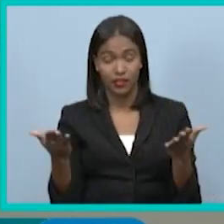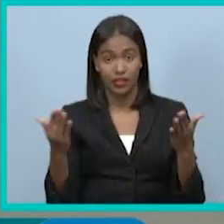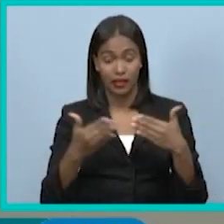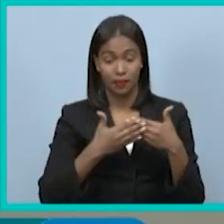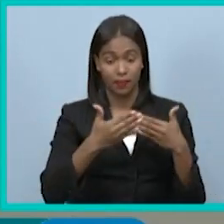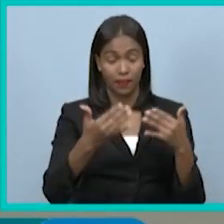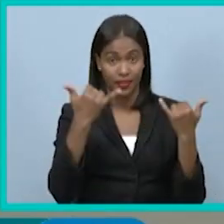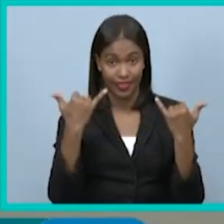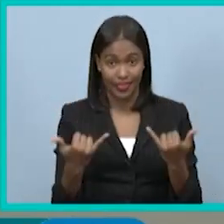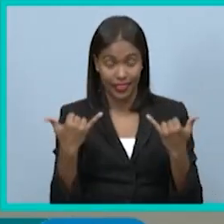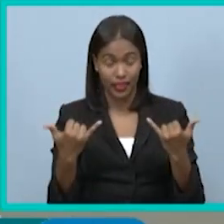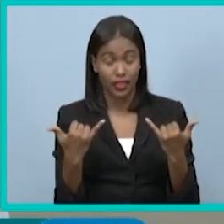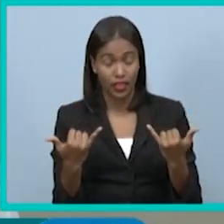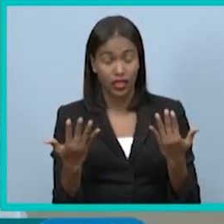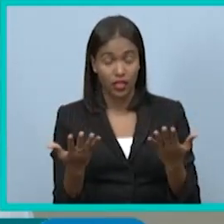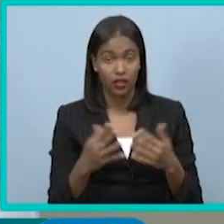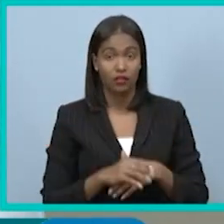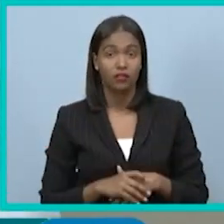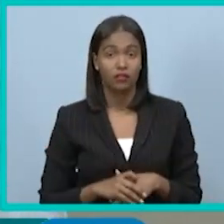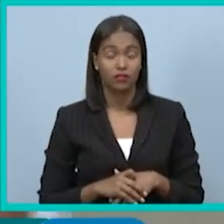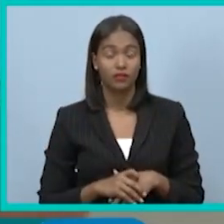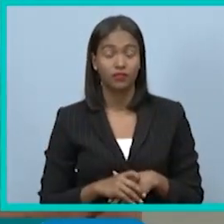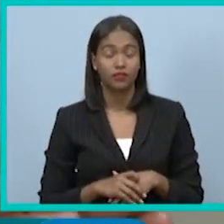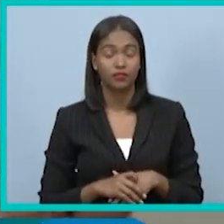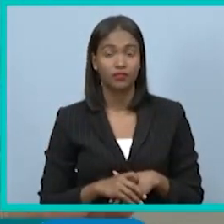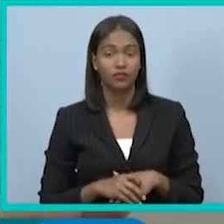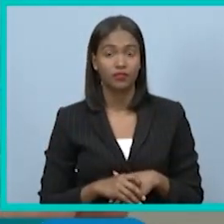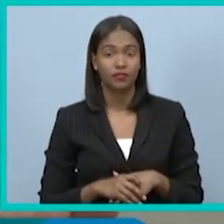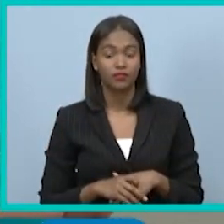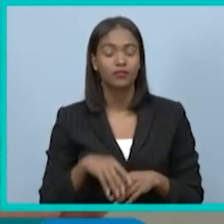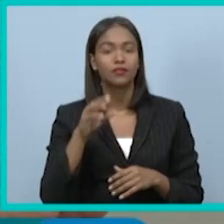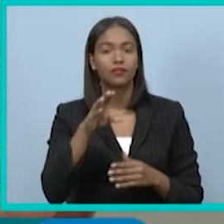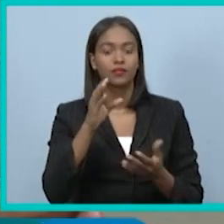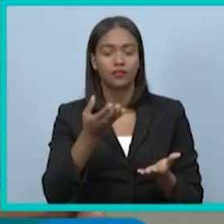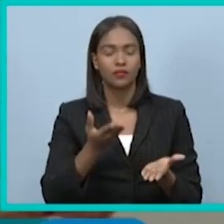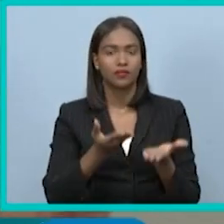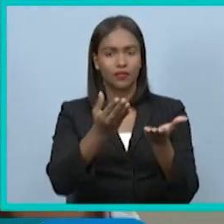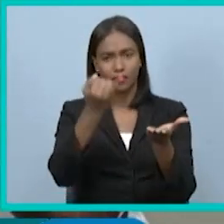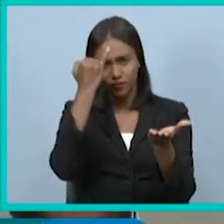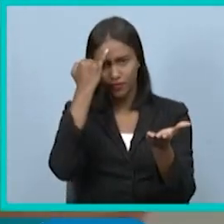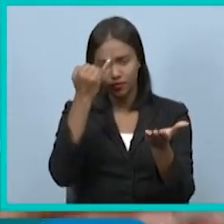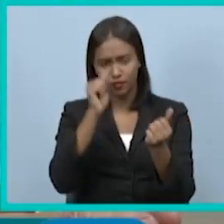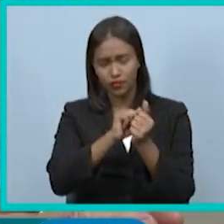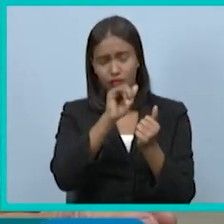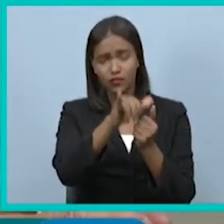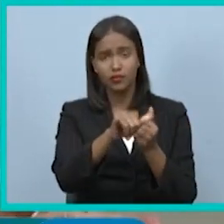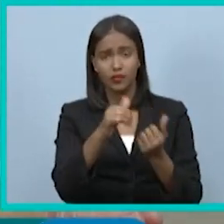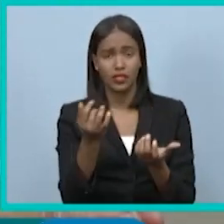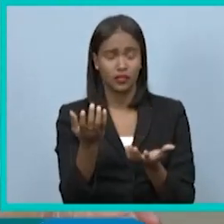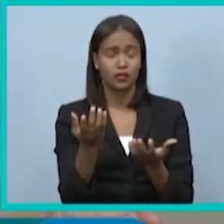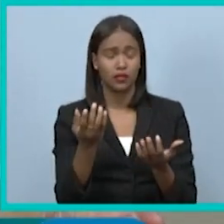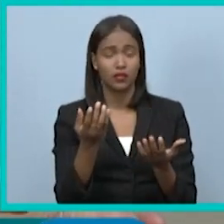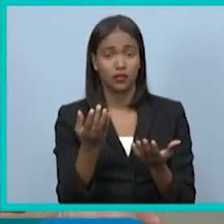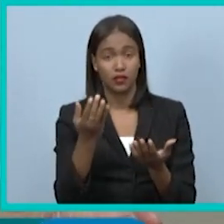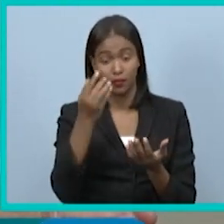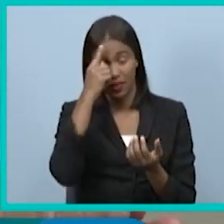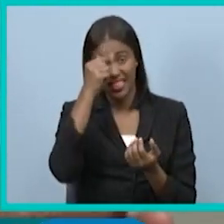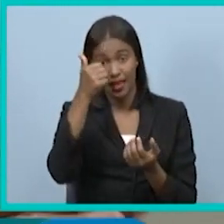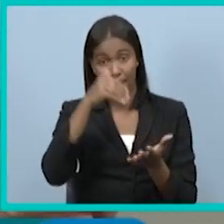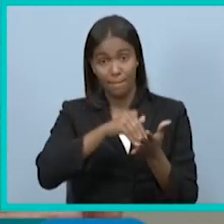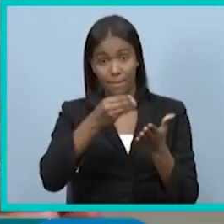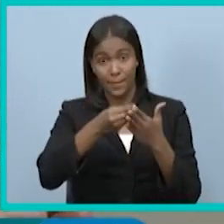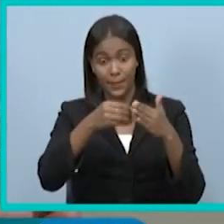ese piso mínimo que se plantea ahí, porque hay que decirlo, ese es un piso mínimo, los 10 mil pesos.